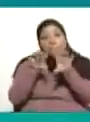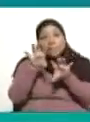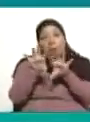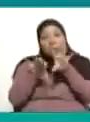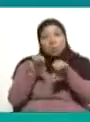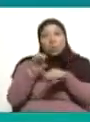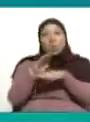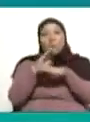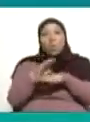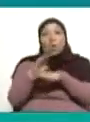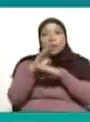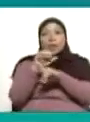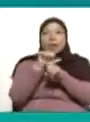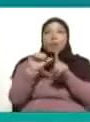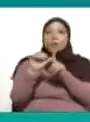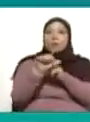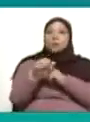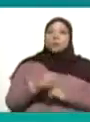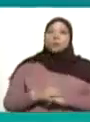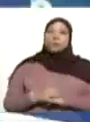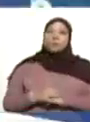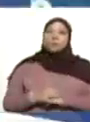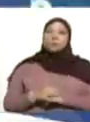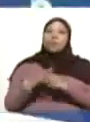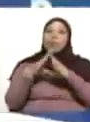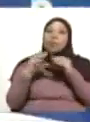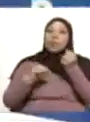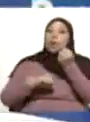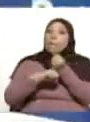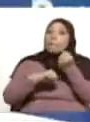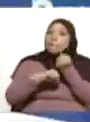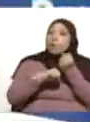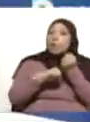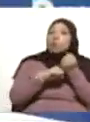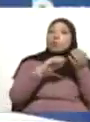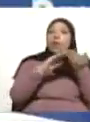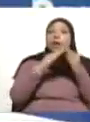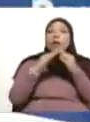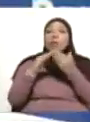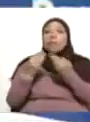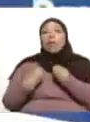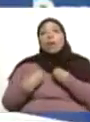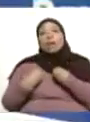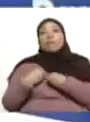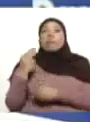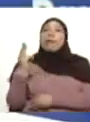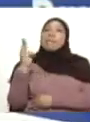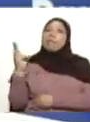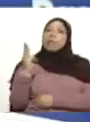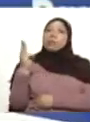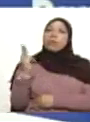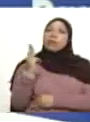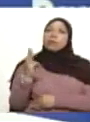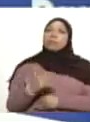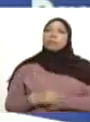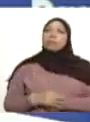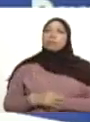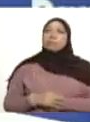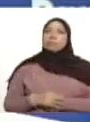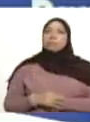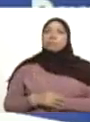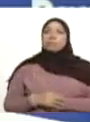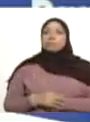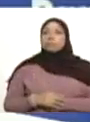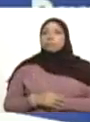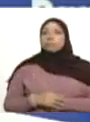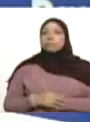debe ser preservada para la comunidad. Bueno, todo el apoyo a la comunidad, a los vecinos y vecinas de Baruta, para preservar estas áreas